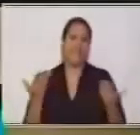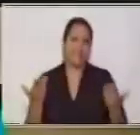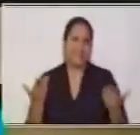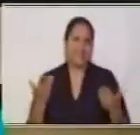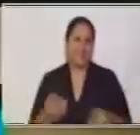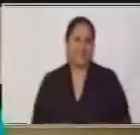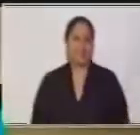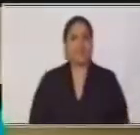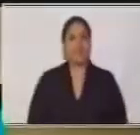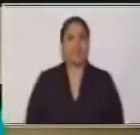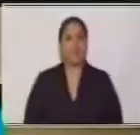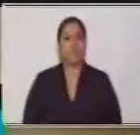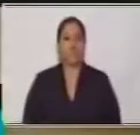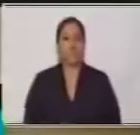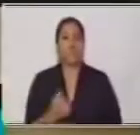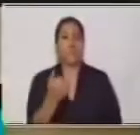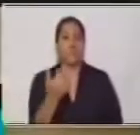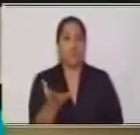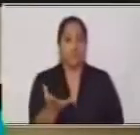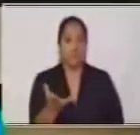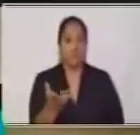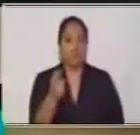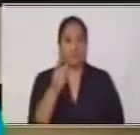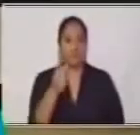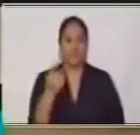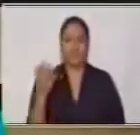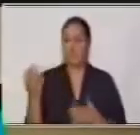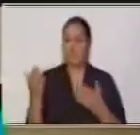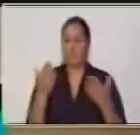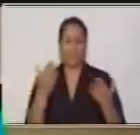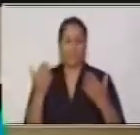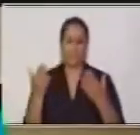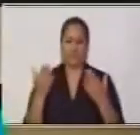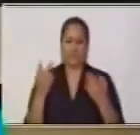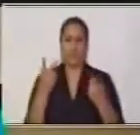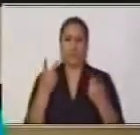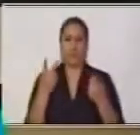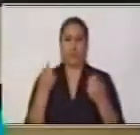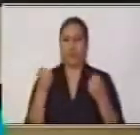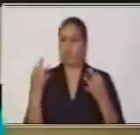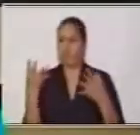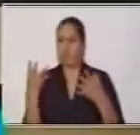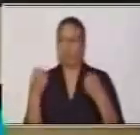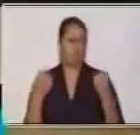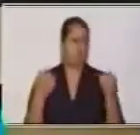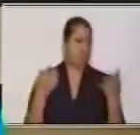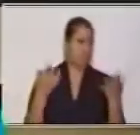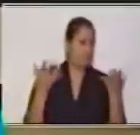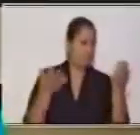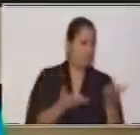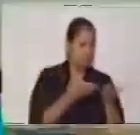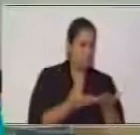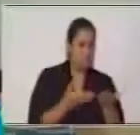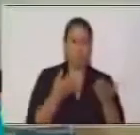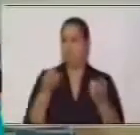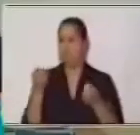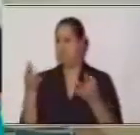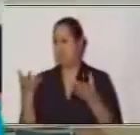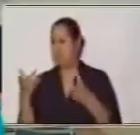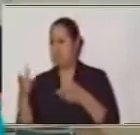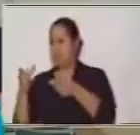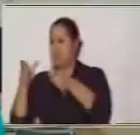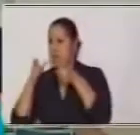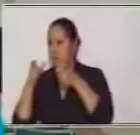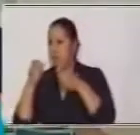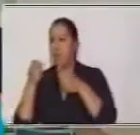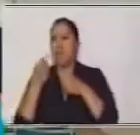Déjame contarte que cuando comparamos dos cantidades, por ejemplo, el precio con la cantidad de tostadas o el